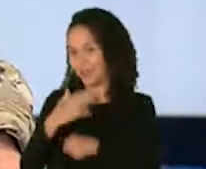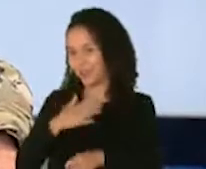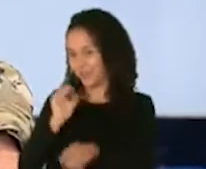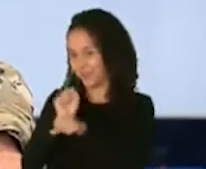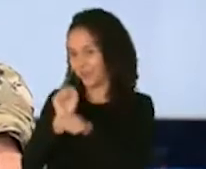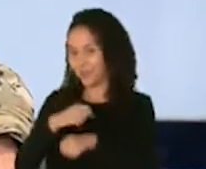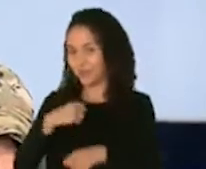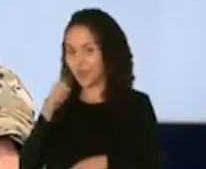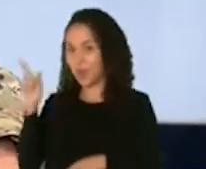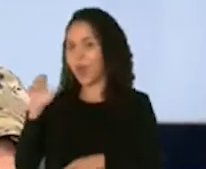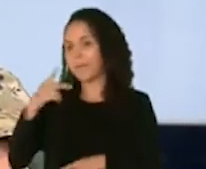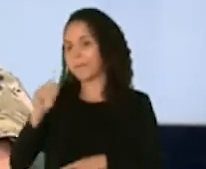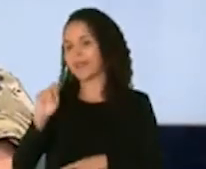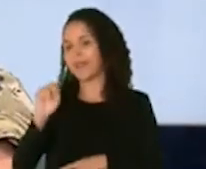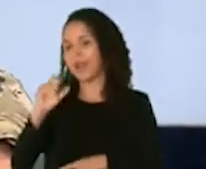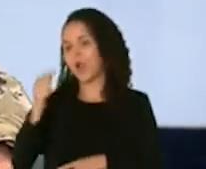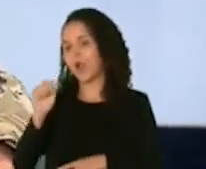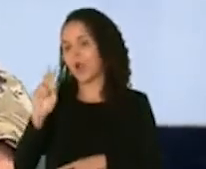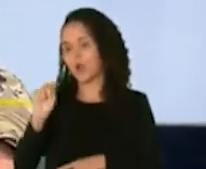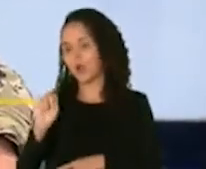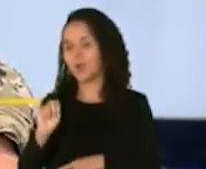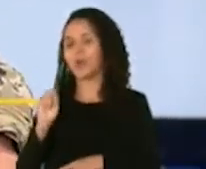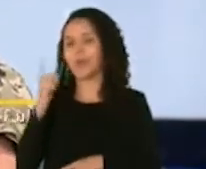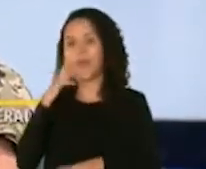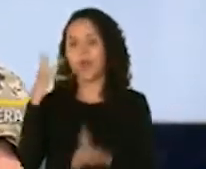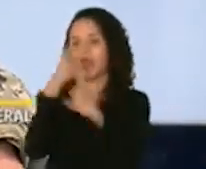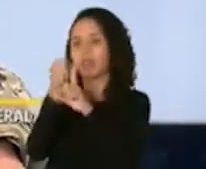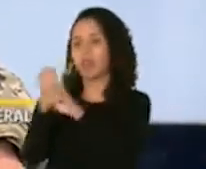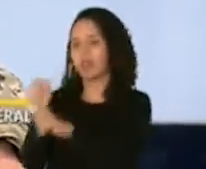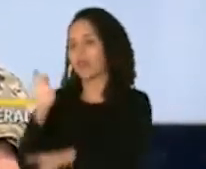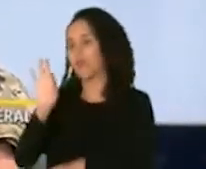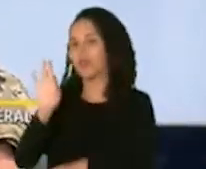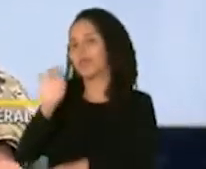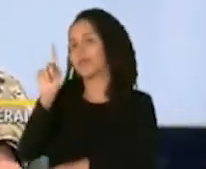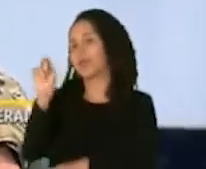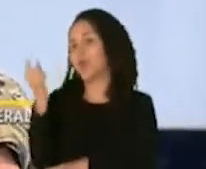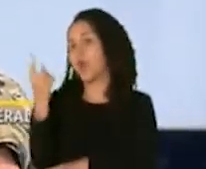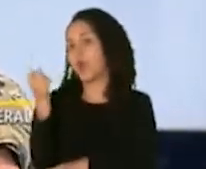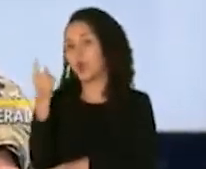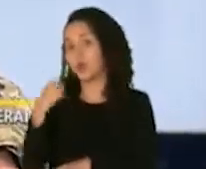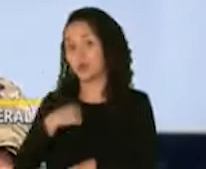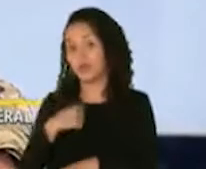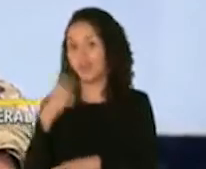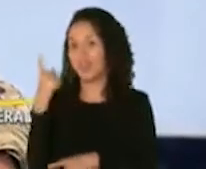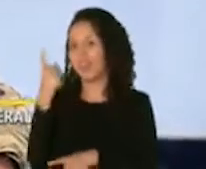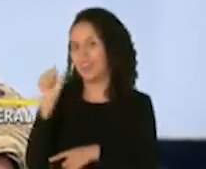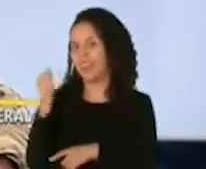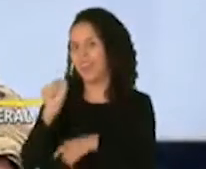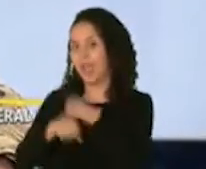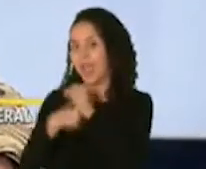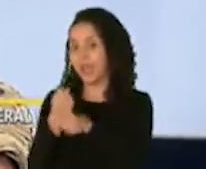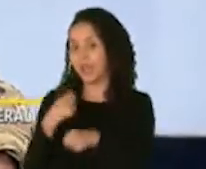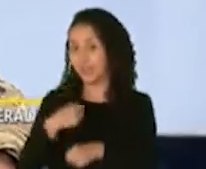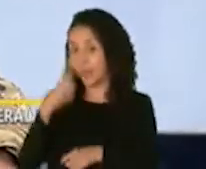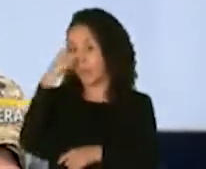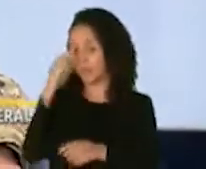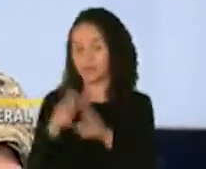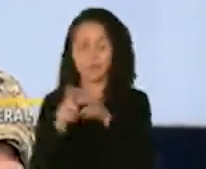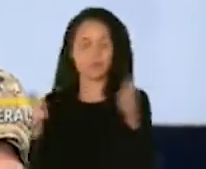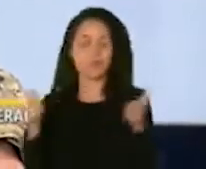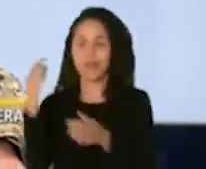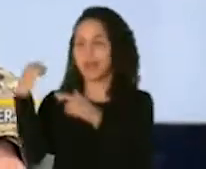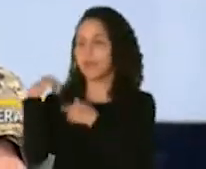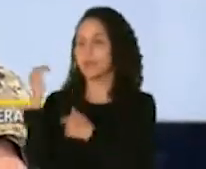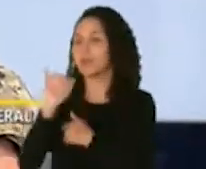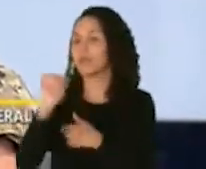estuve en el Pentágono tras los ataques del 9-11 por espacio de 10 años. Pensé que era una gran responsabilidad. También estuve